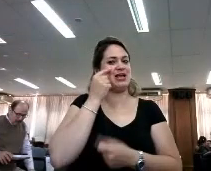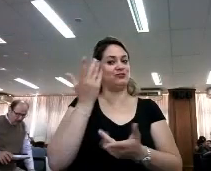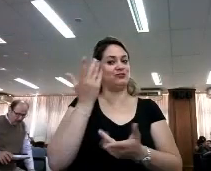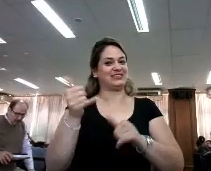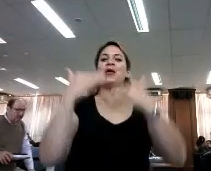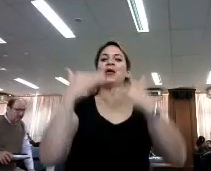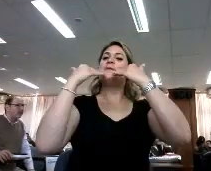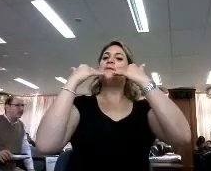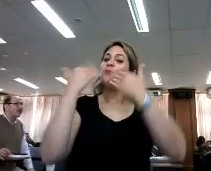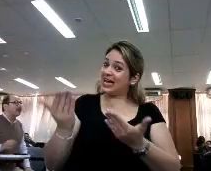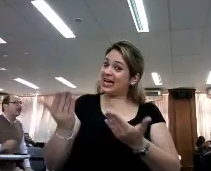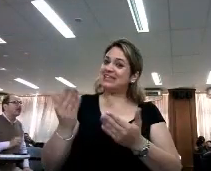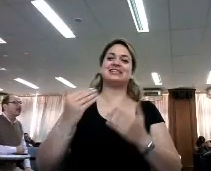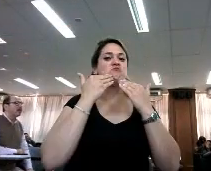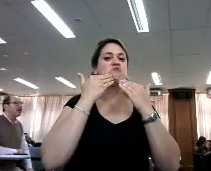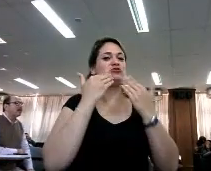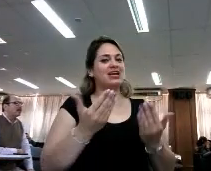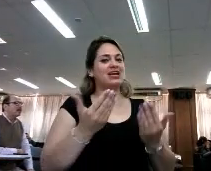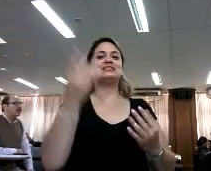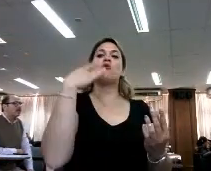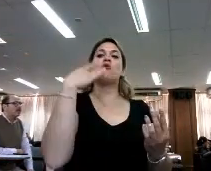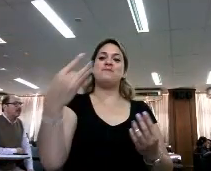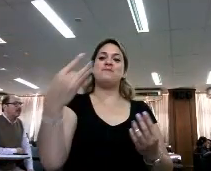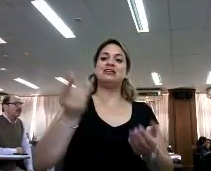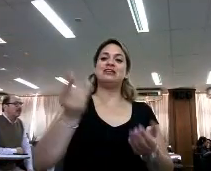Gracias, Adrián. Gracias, Horacio, por la invitación.